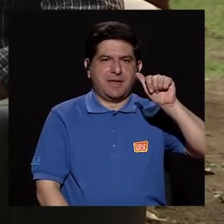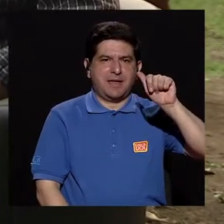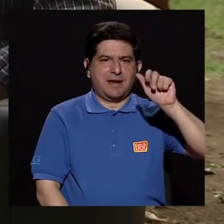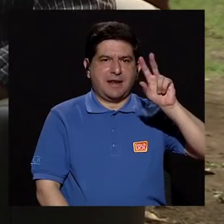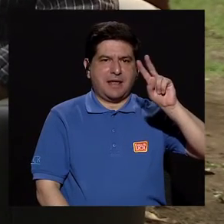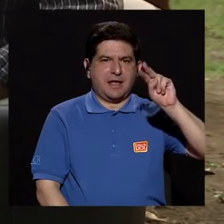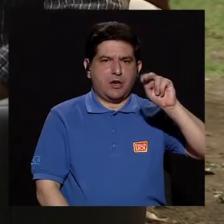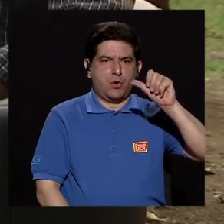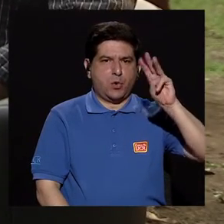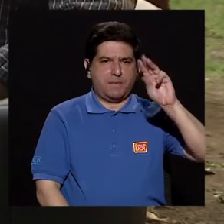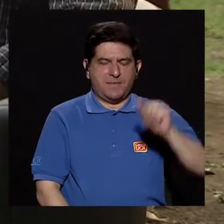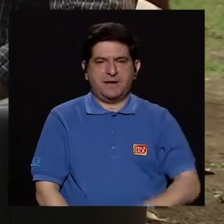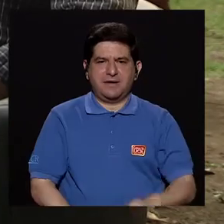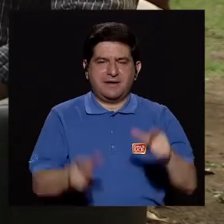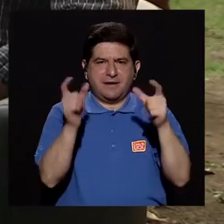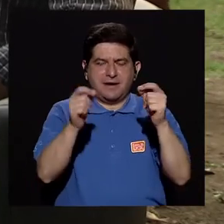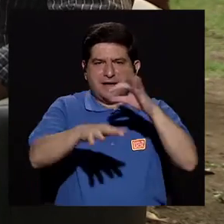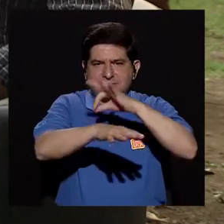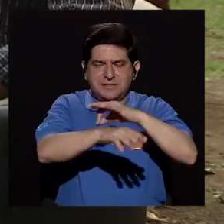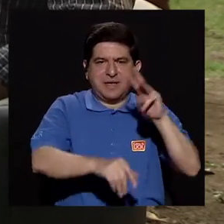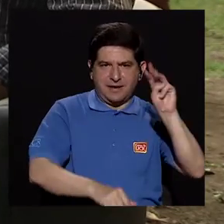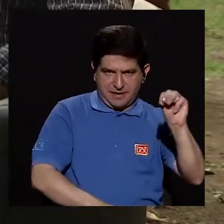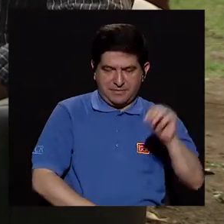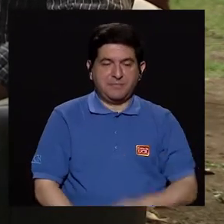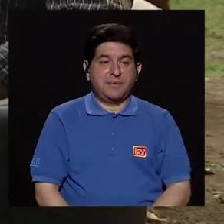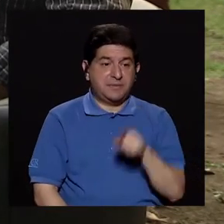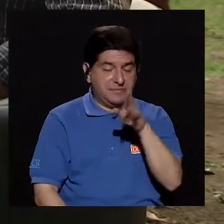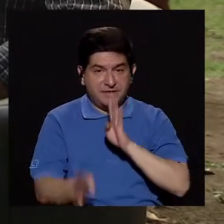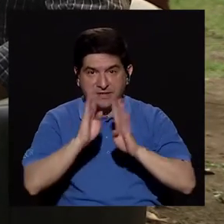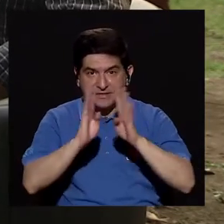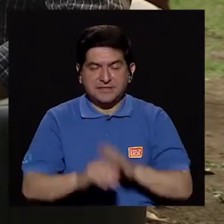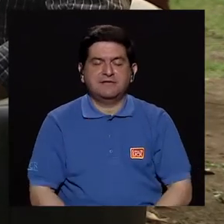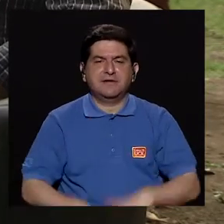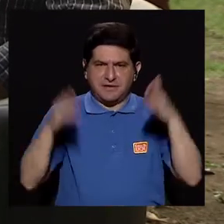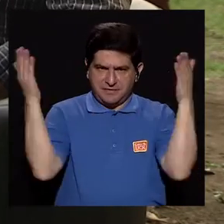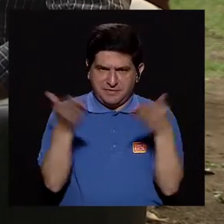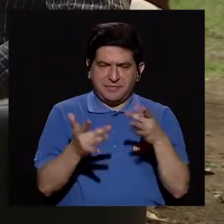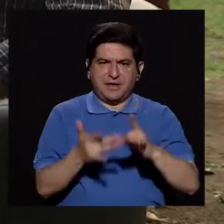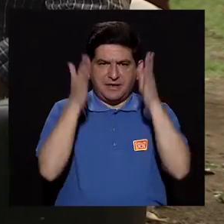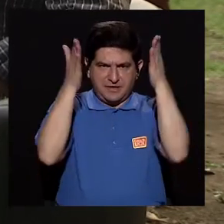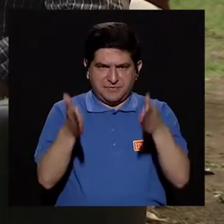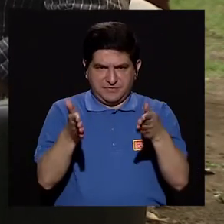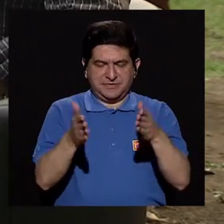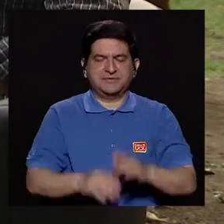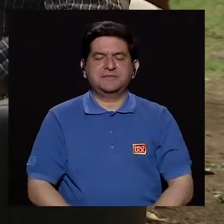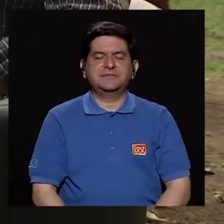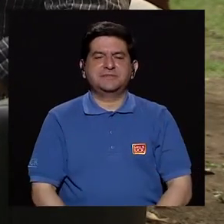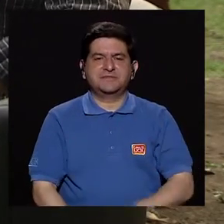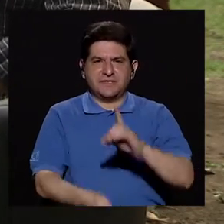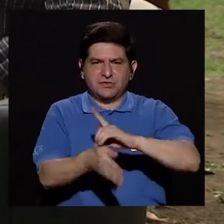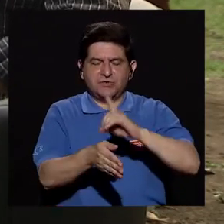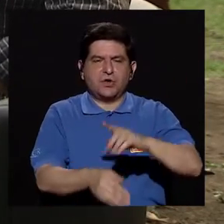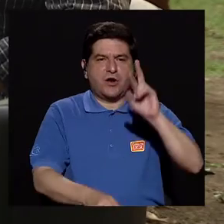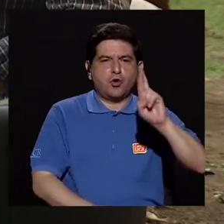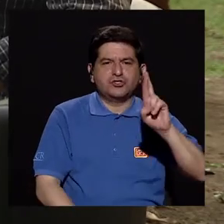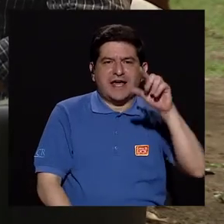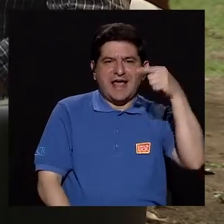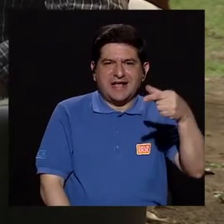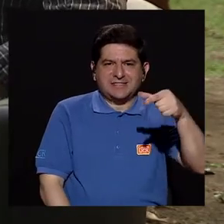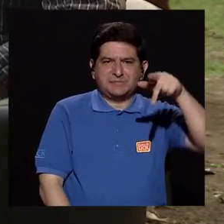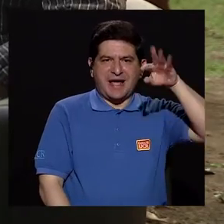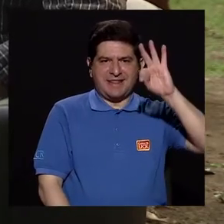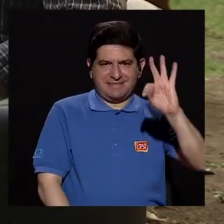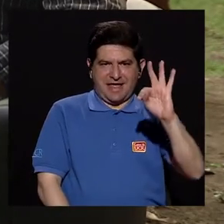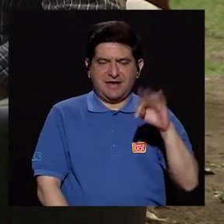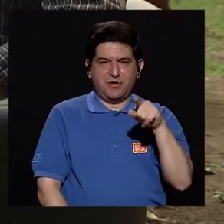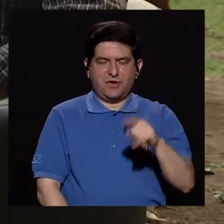Claro. Y para poder conversar acerca de este tipo de cáncer de piel, le damos la bienvenida a la especialista. Se trata de la doctora Roxana Gaspar